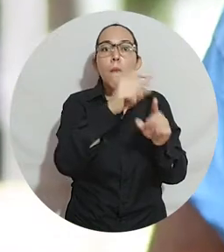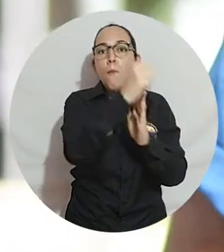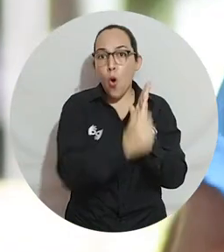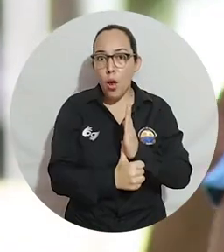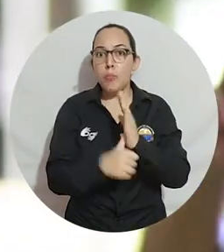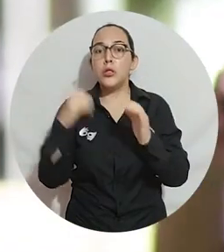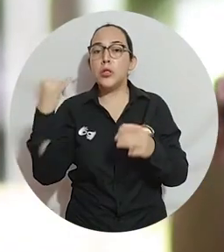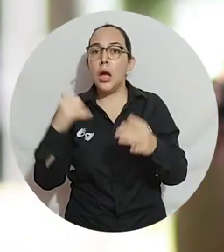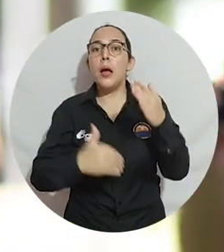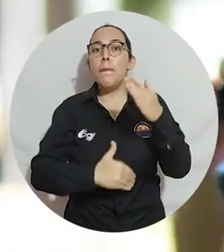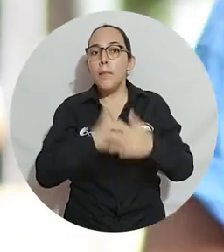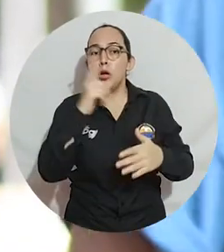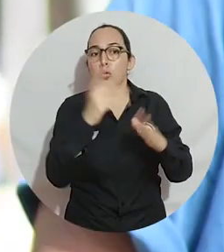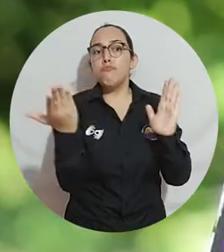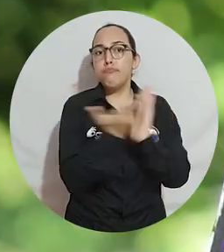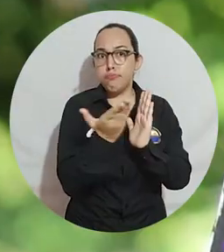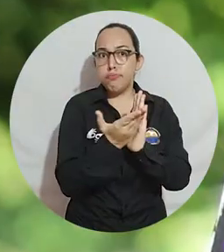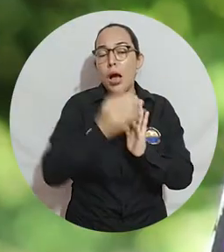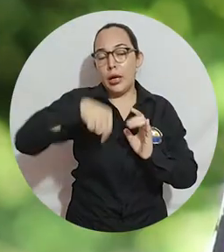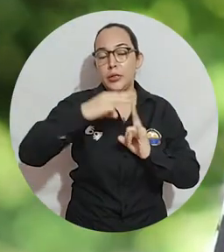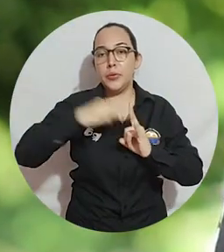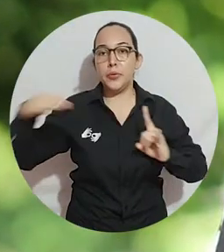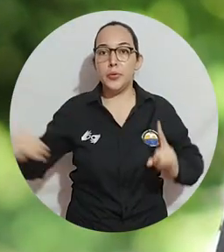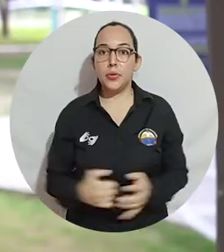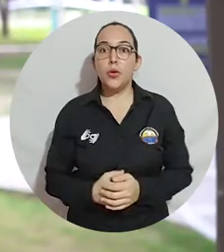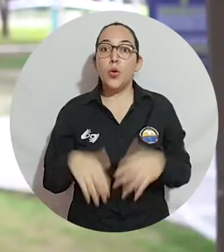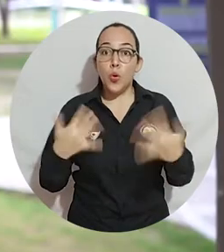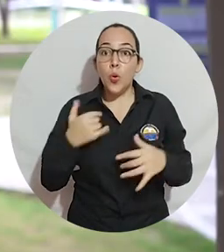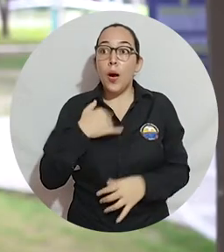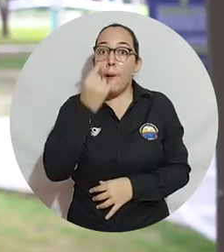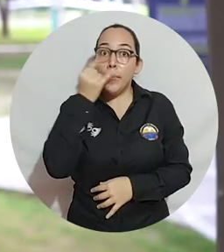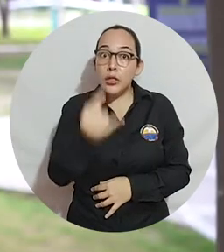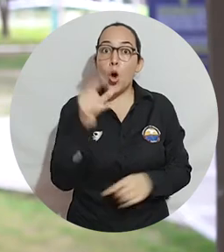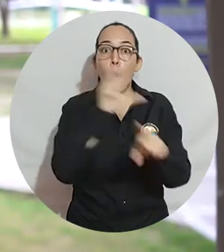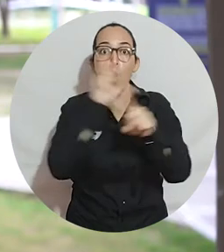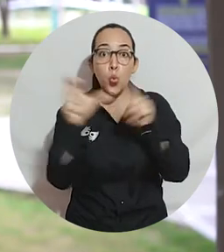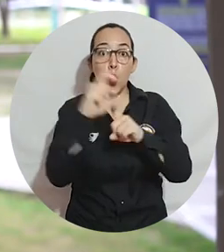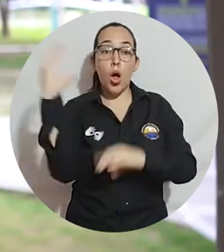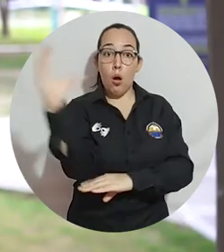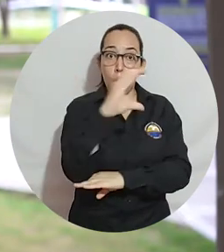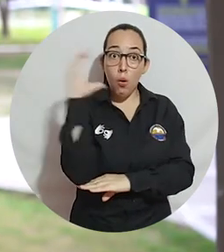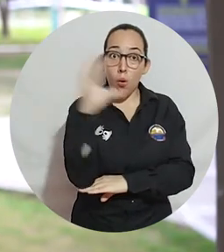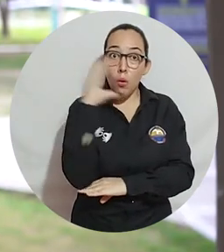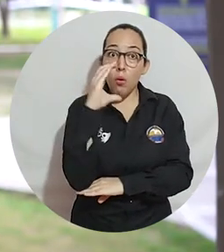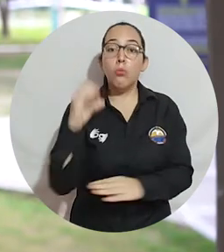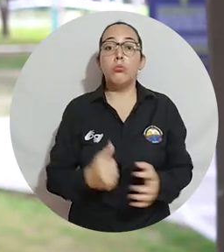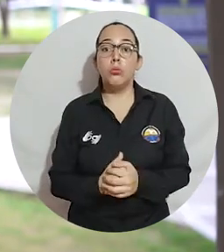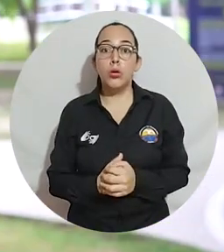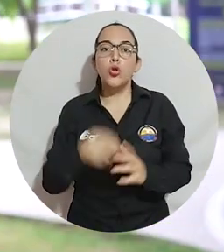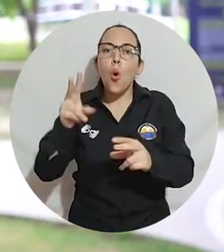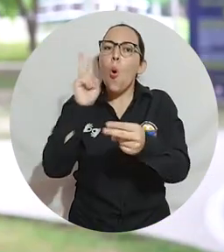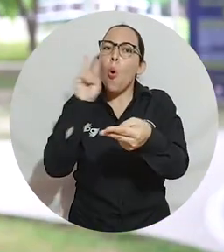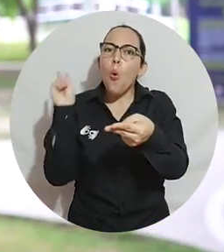diferentes programas y que ya ingresan a dar sus estudios pues en esta Alma Mater. Me interesa mucho la cultura de Colombia y también